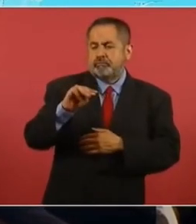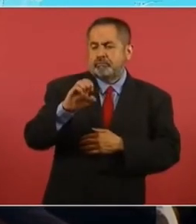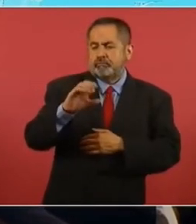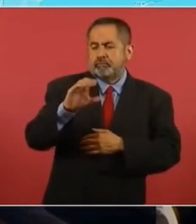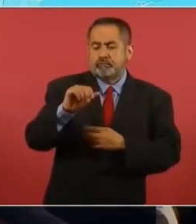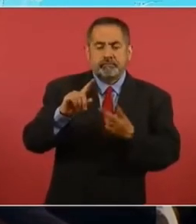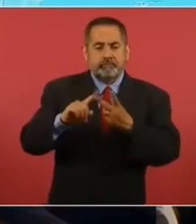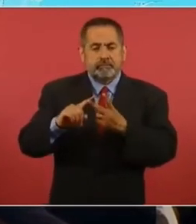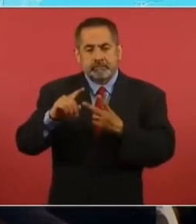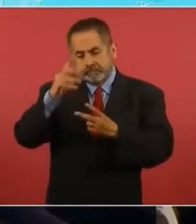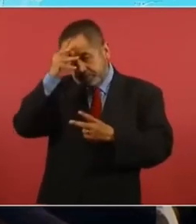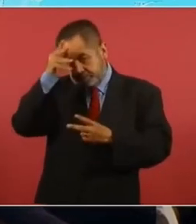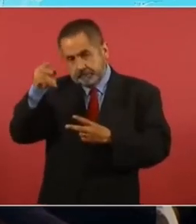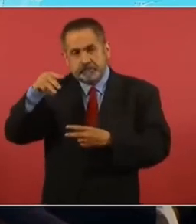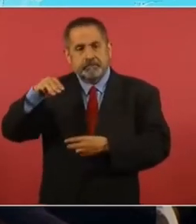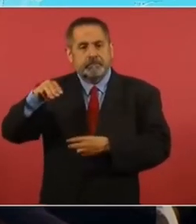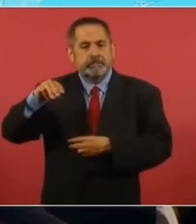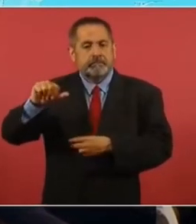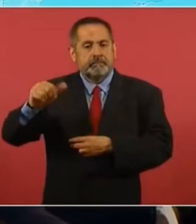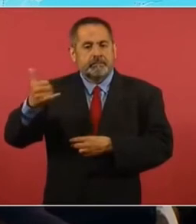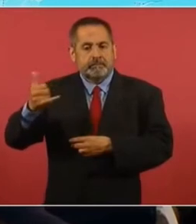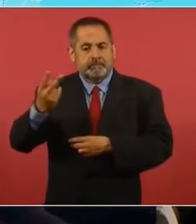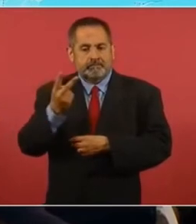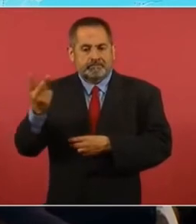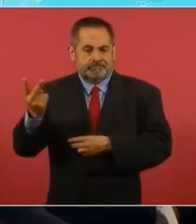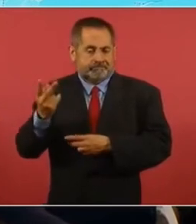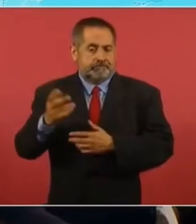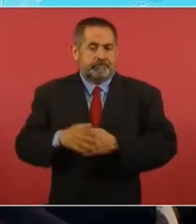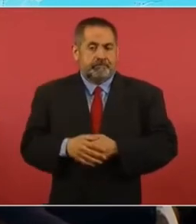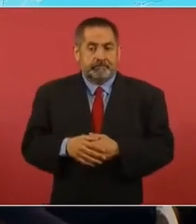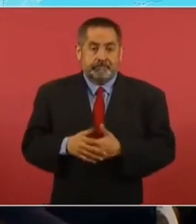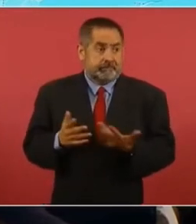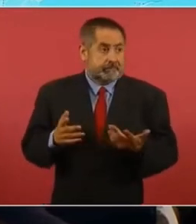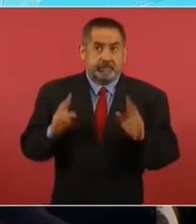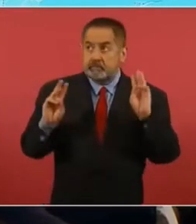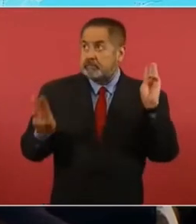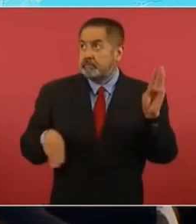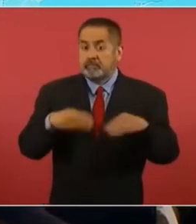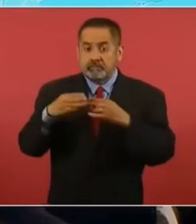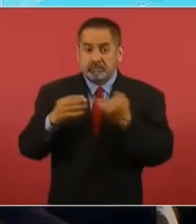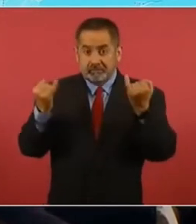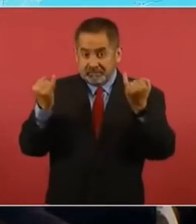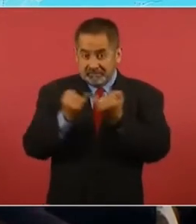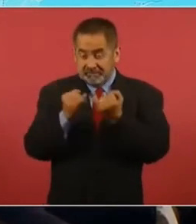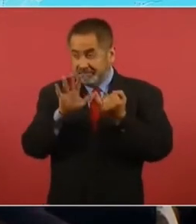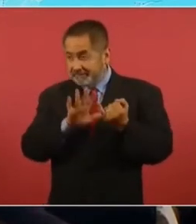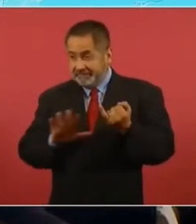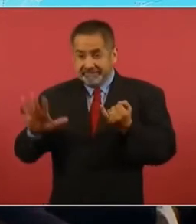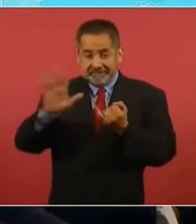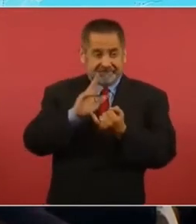Y es muy difícil que en el mundo haya un área así.